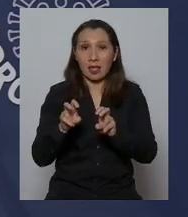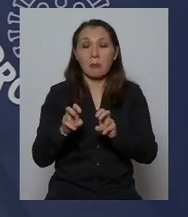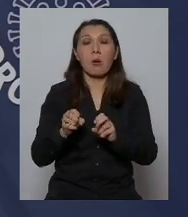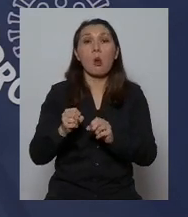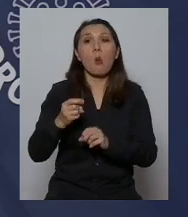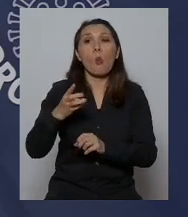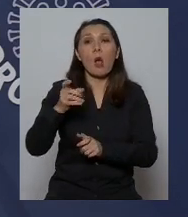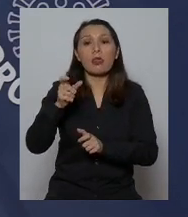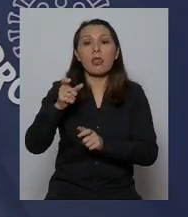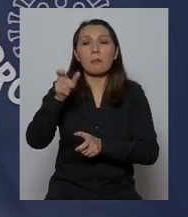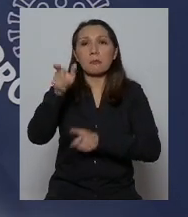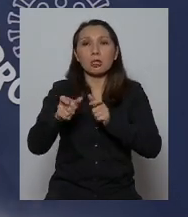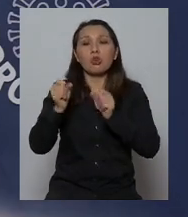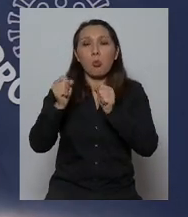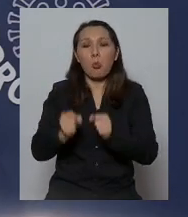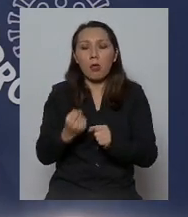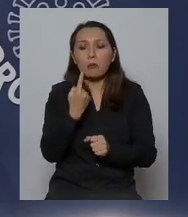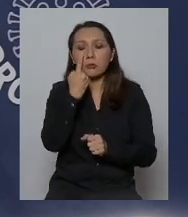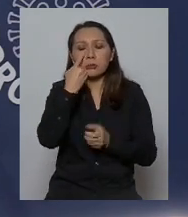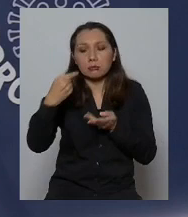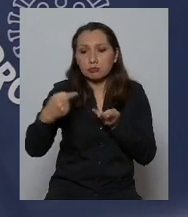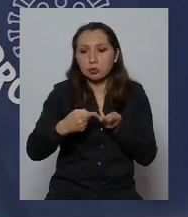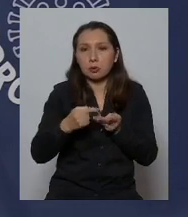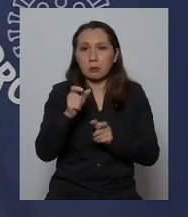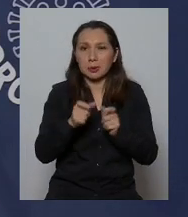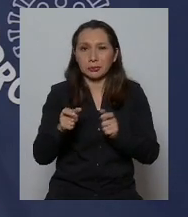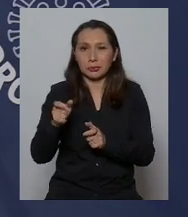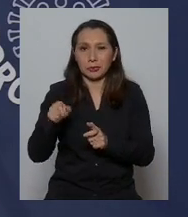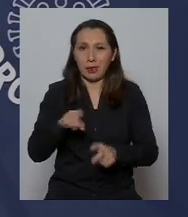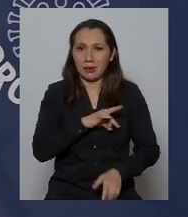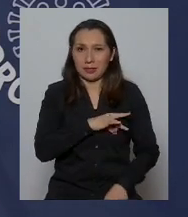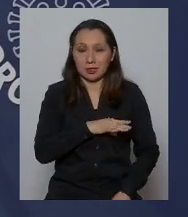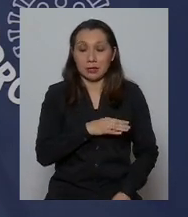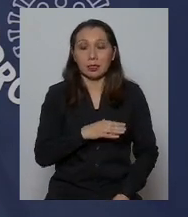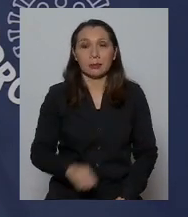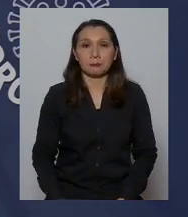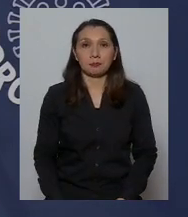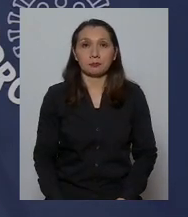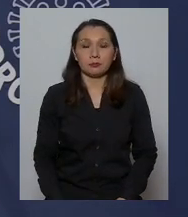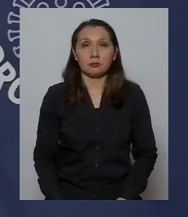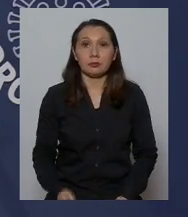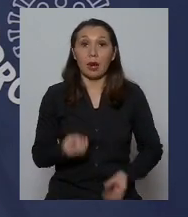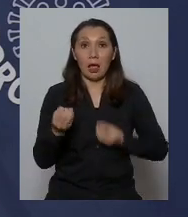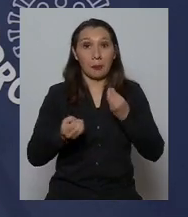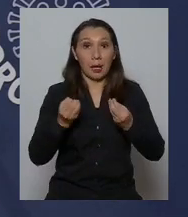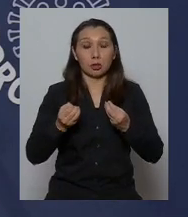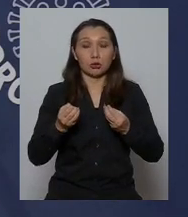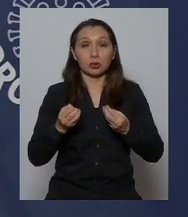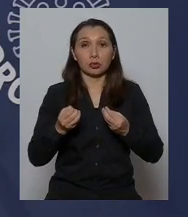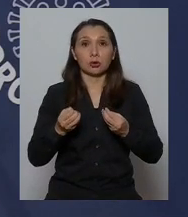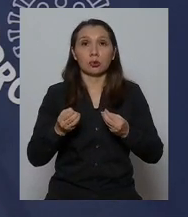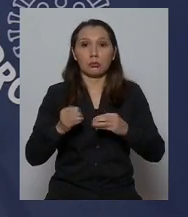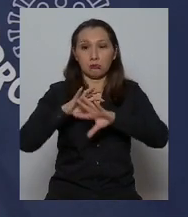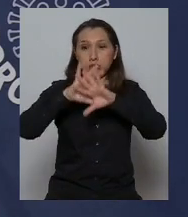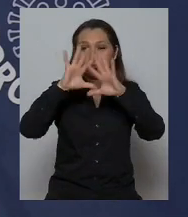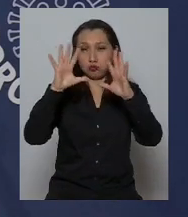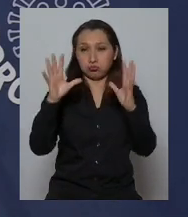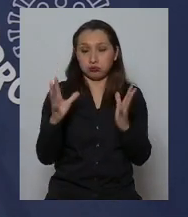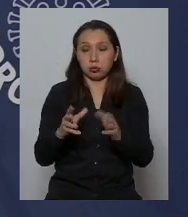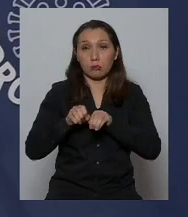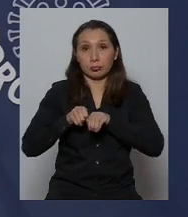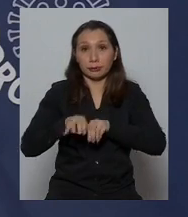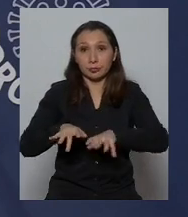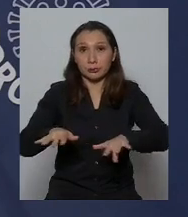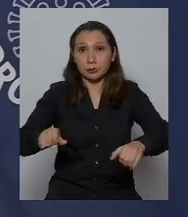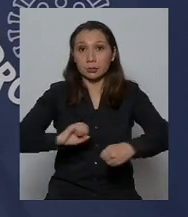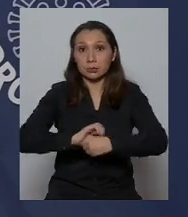capacidad de testeo del país. En cuanto a lo que está sucediendo con la pandemia COVID-19